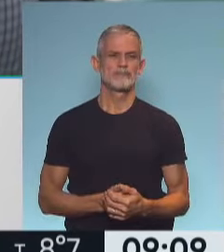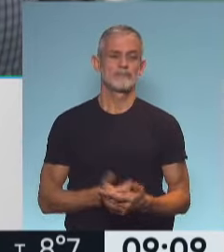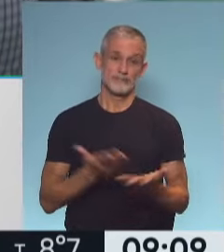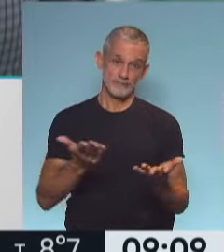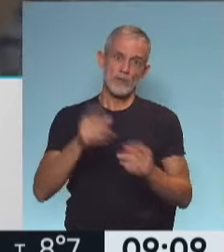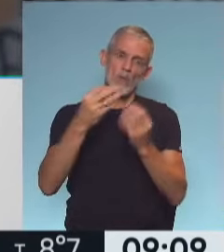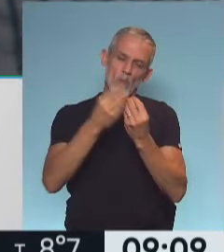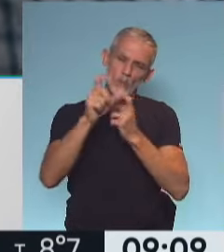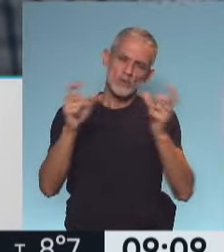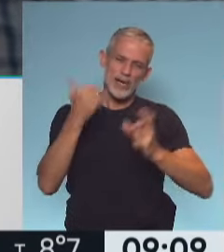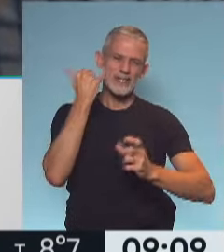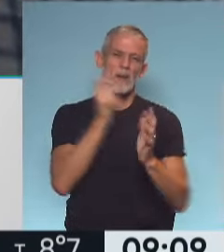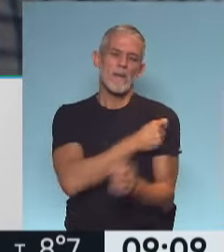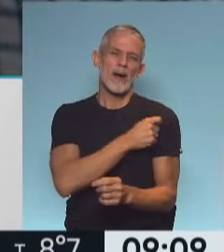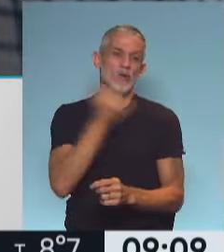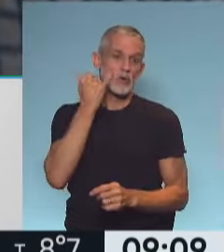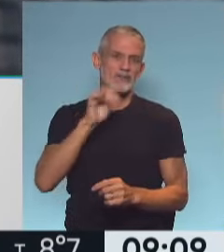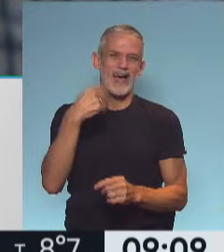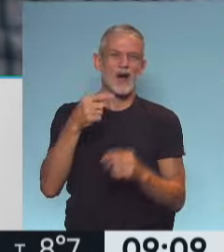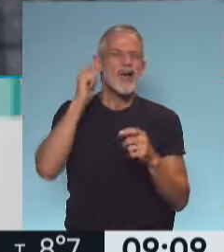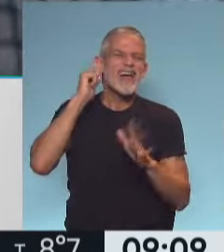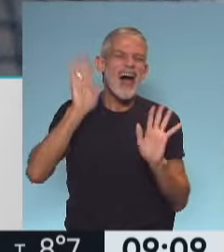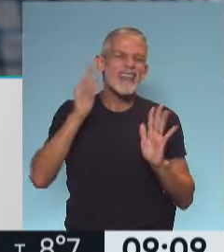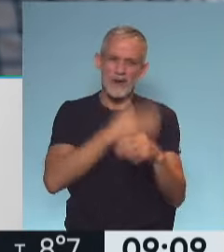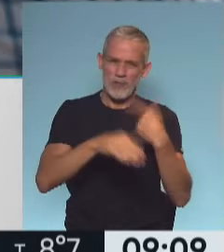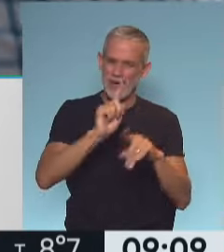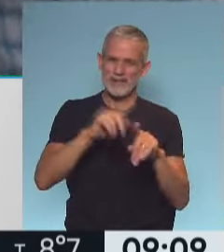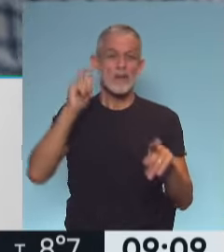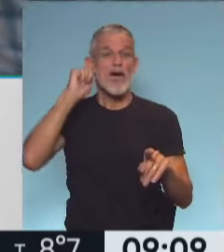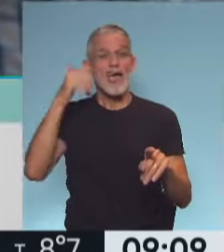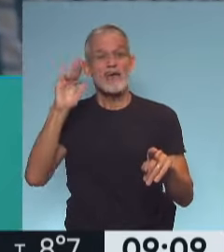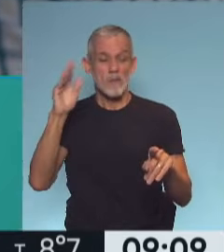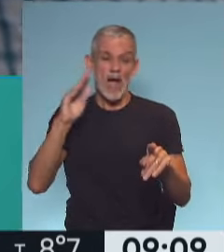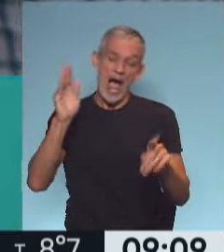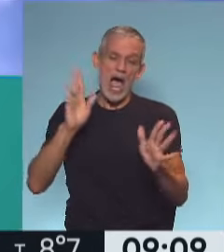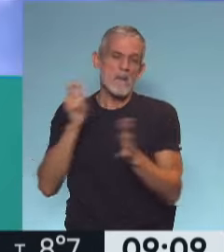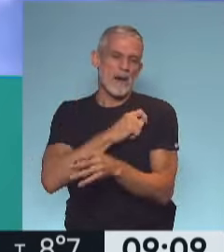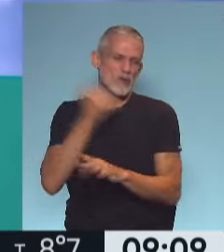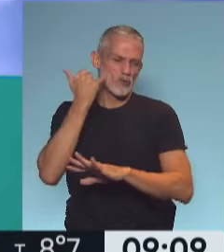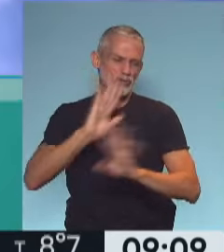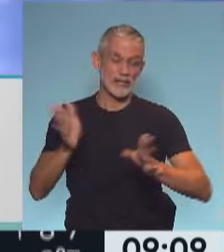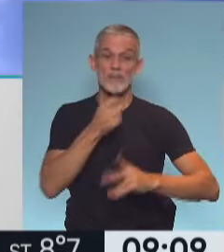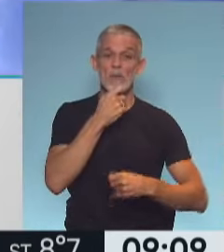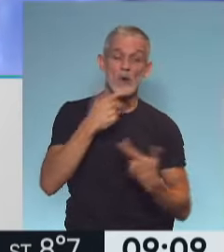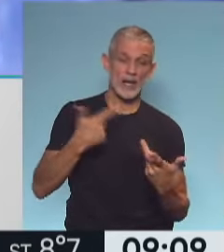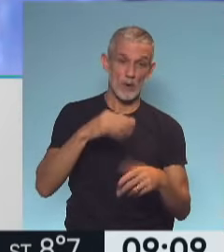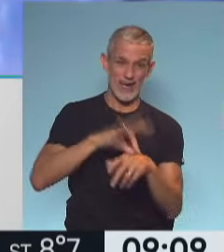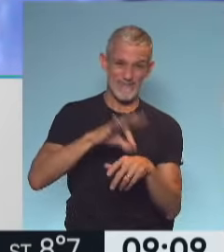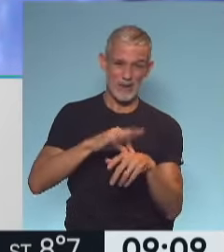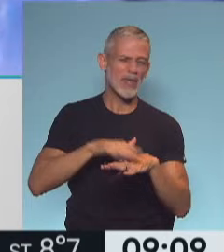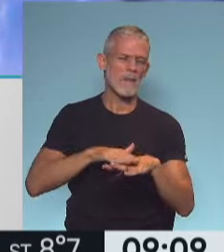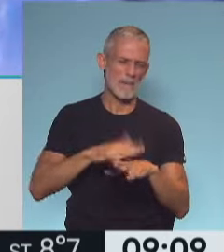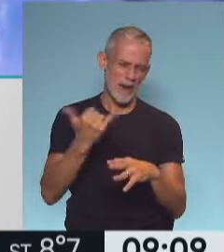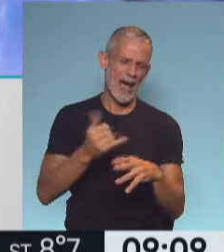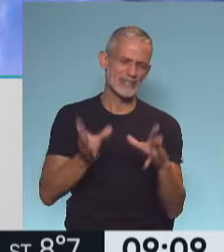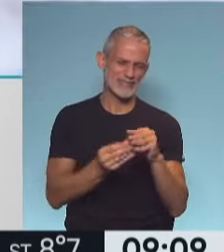porque hay mucha gente que ya se vacunó porque entró en otros rangos de prioridad, como la edad, por ejemplo. Ahora, ¿qué se anotó como enfermedad de base